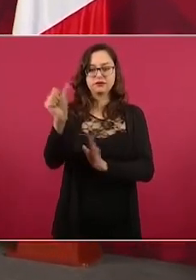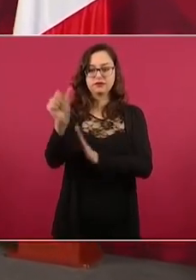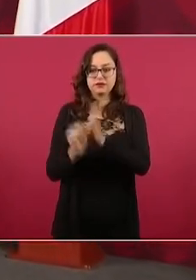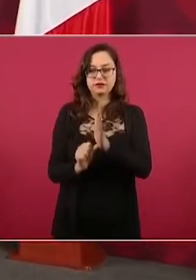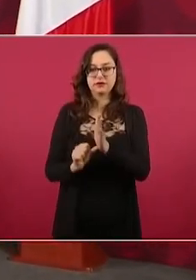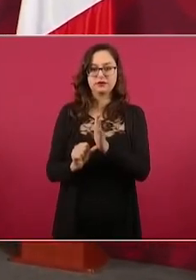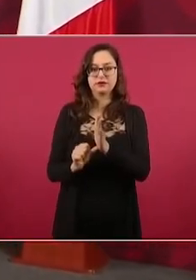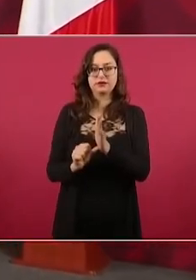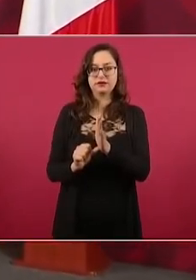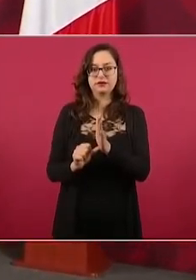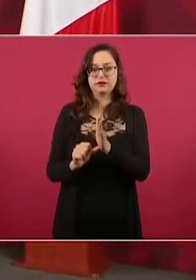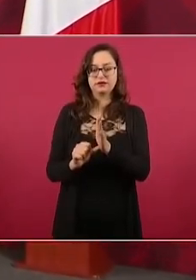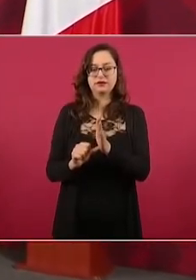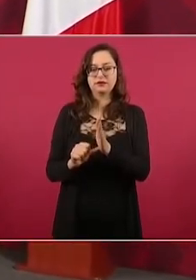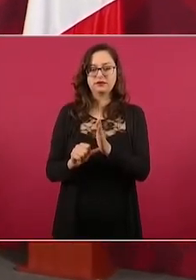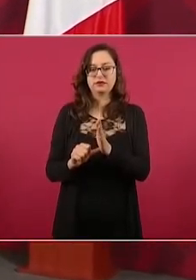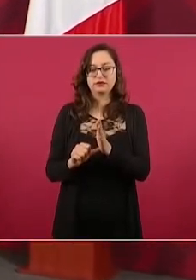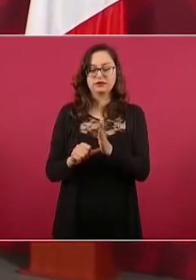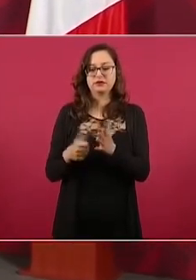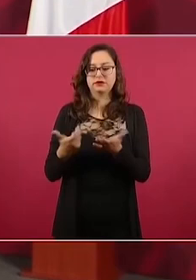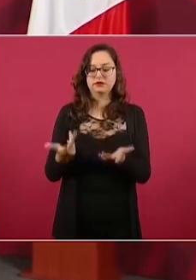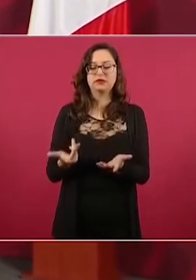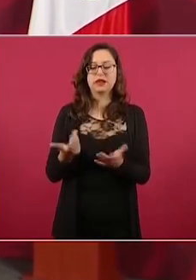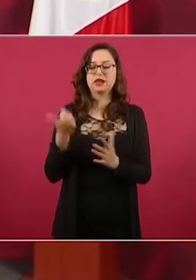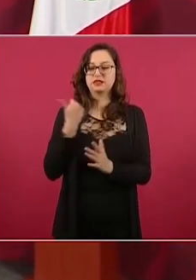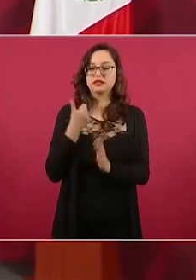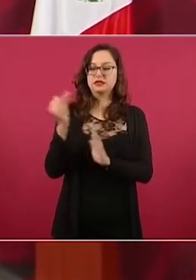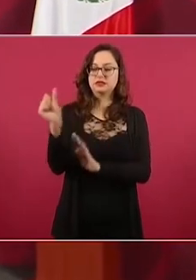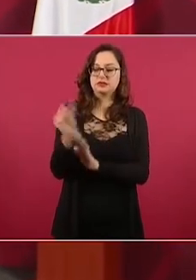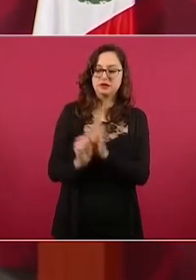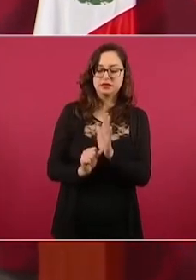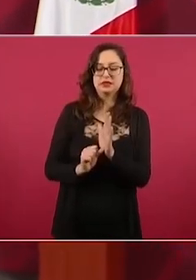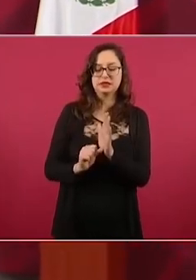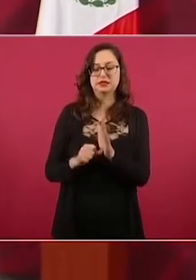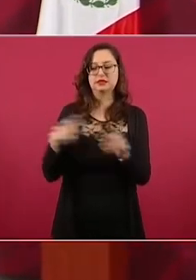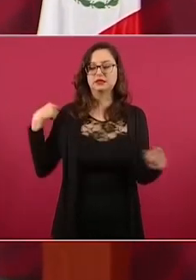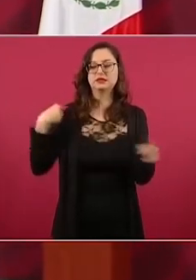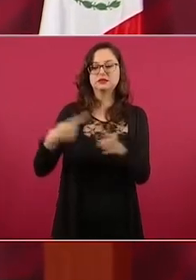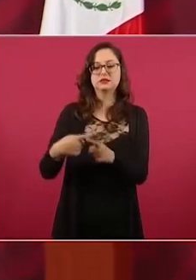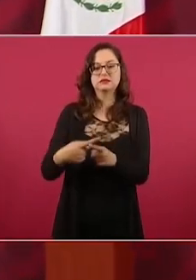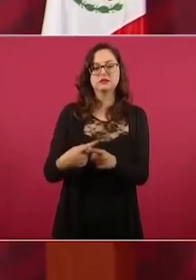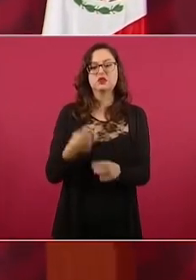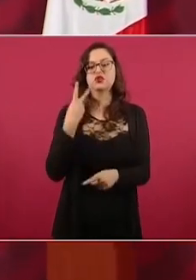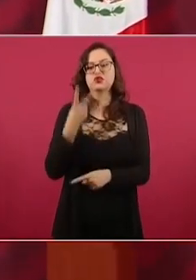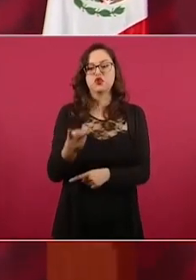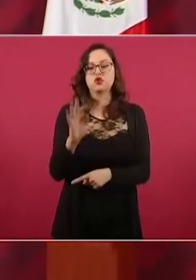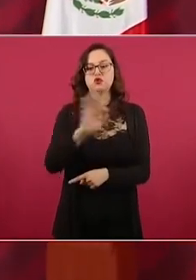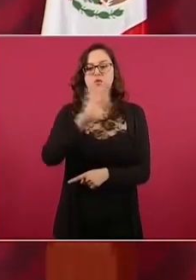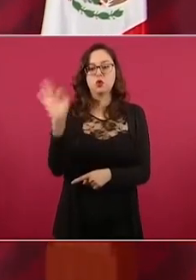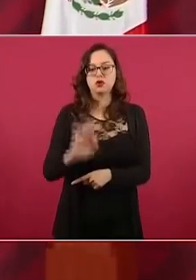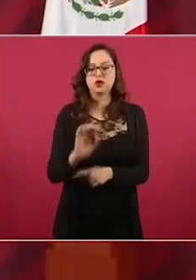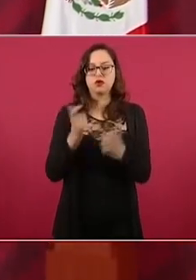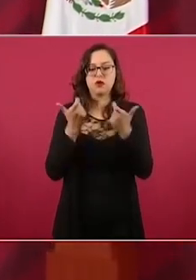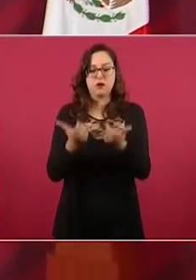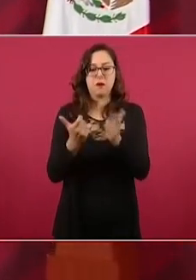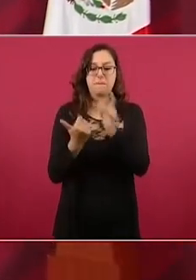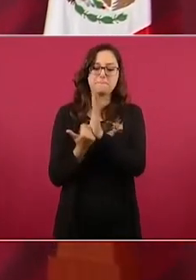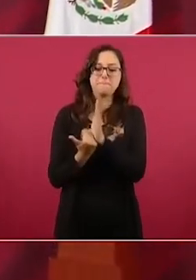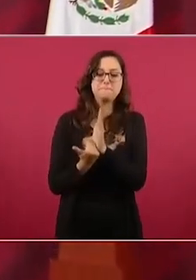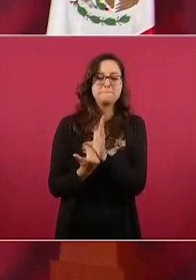tenemos ya 2% de crecimiento en este